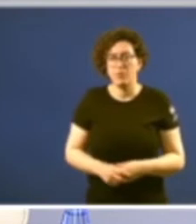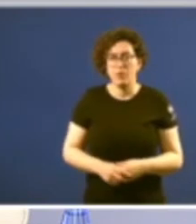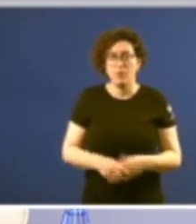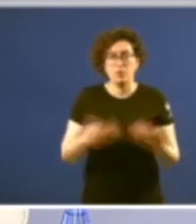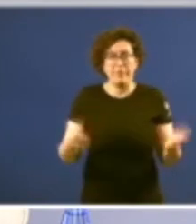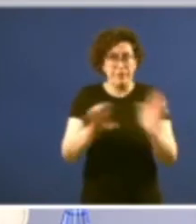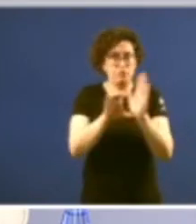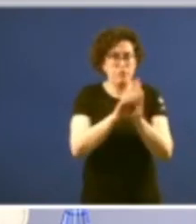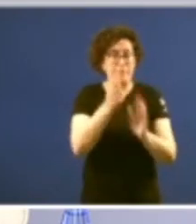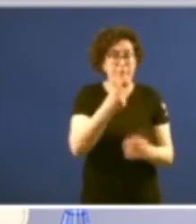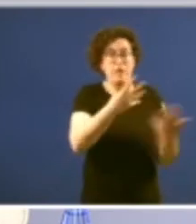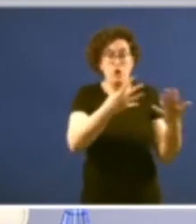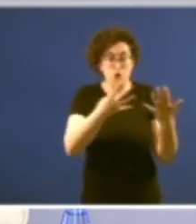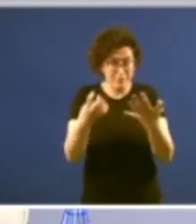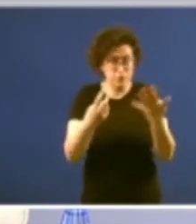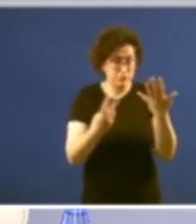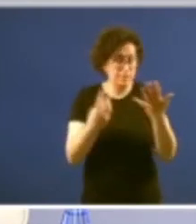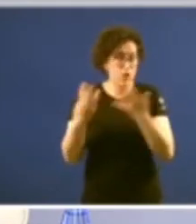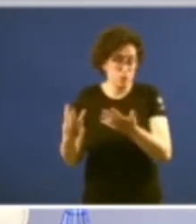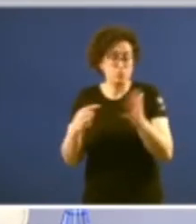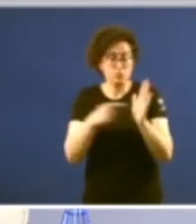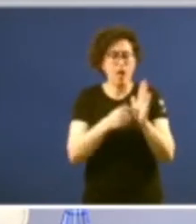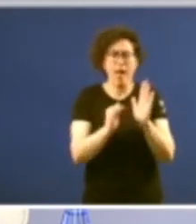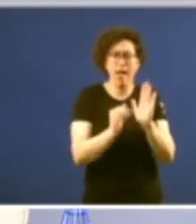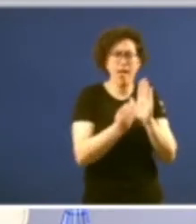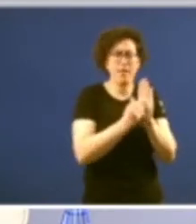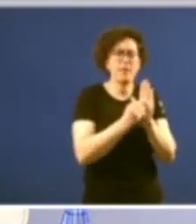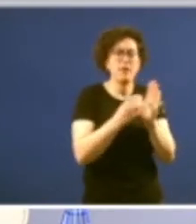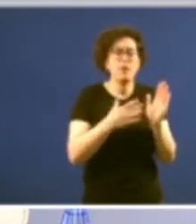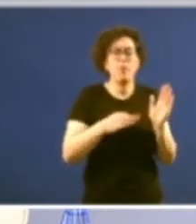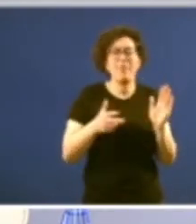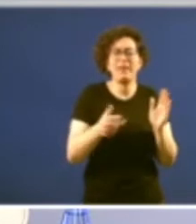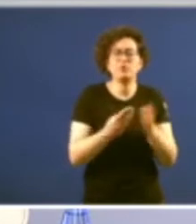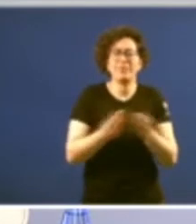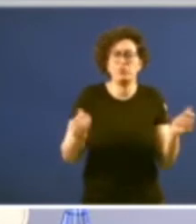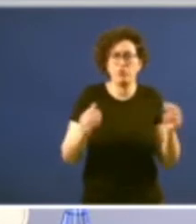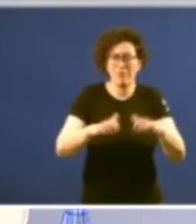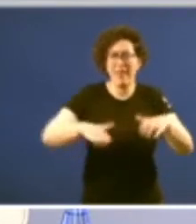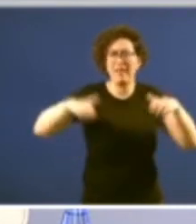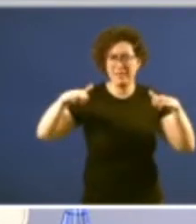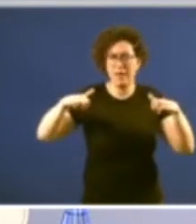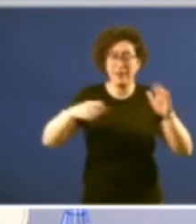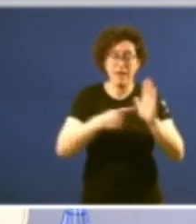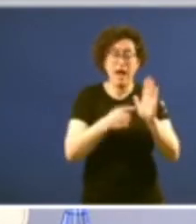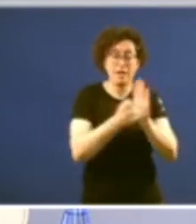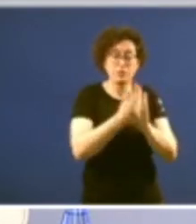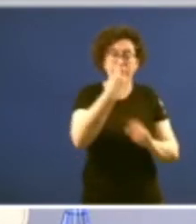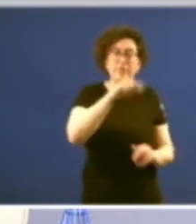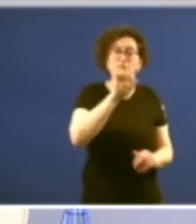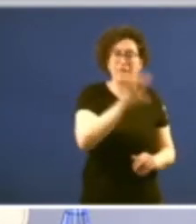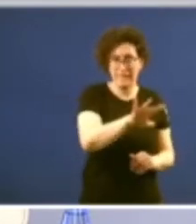Constitución de 1978 contempla o dereito de disolución das Cámaras no artigo 115